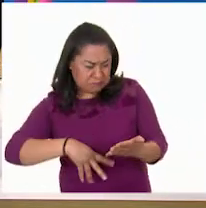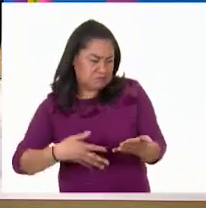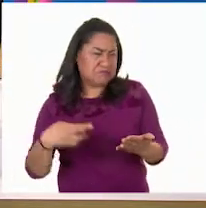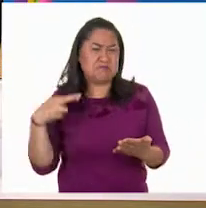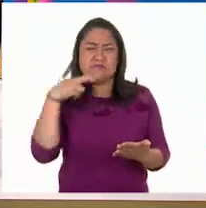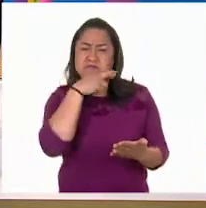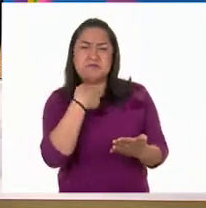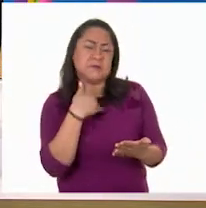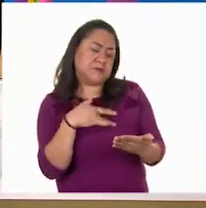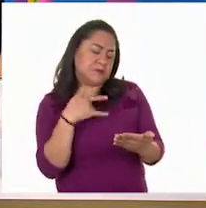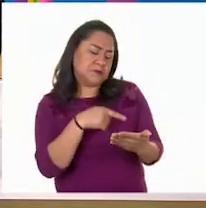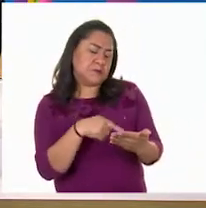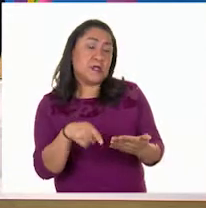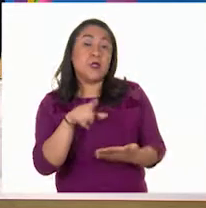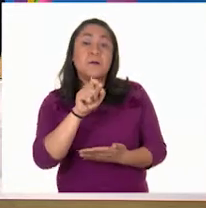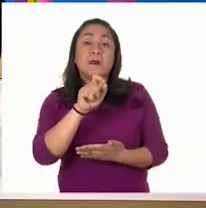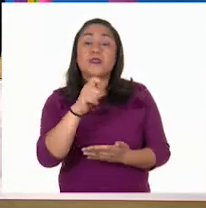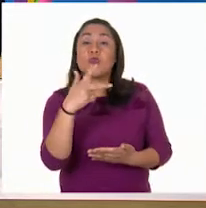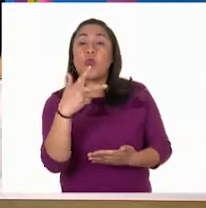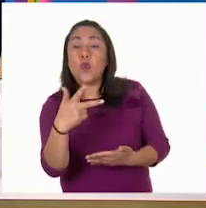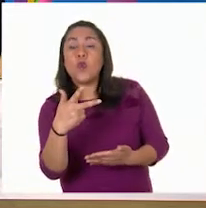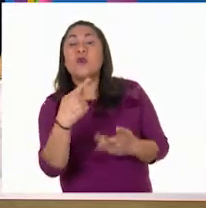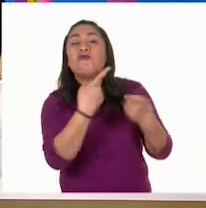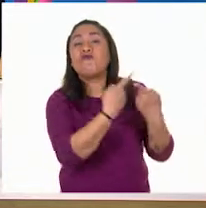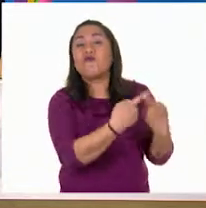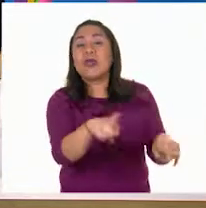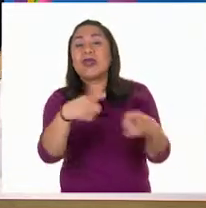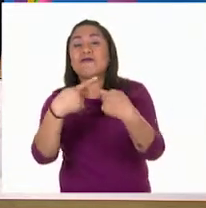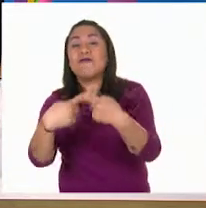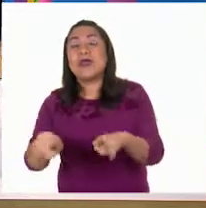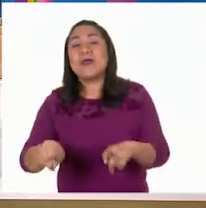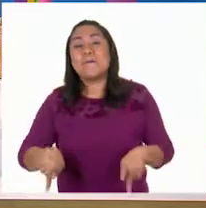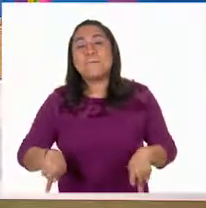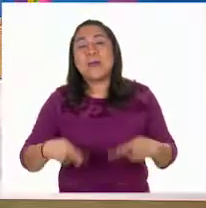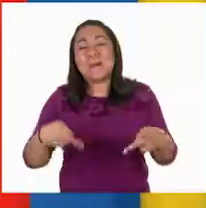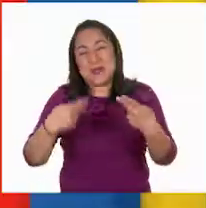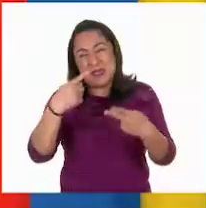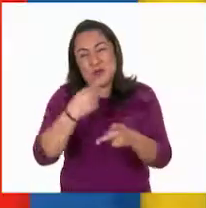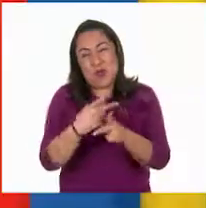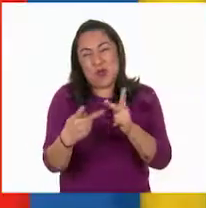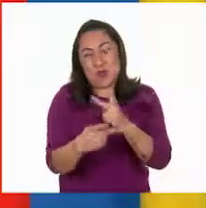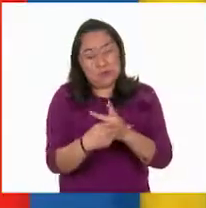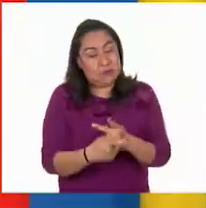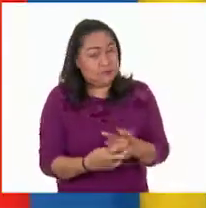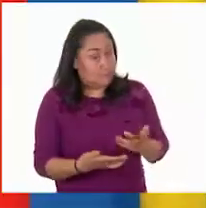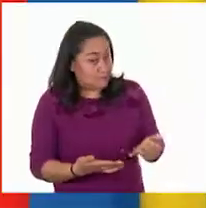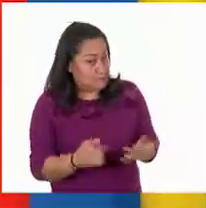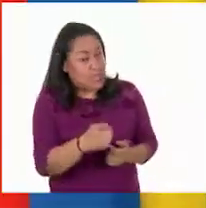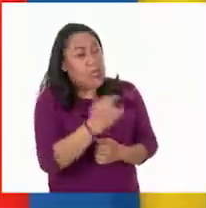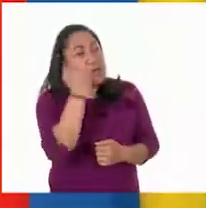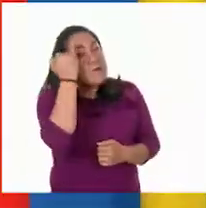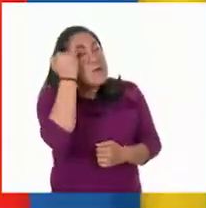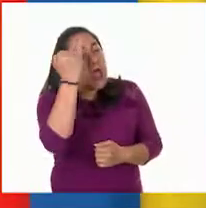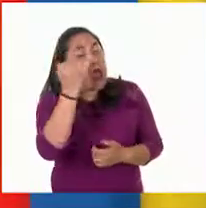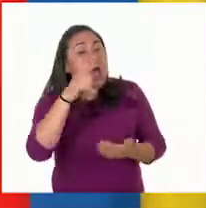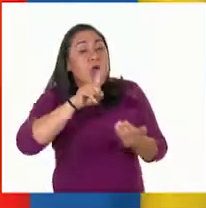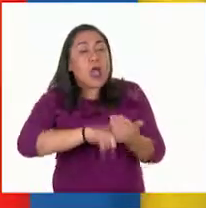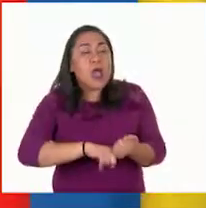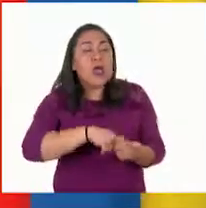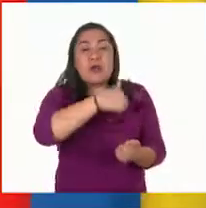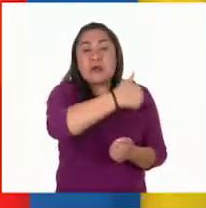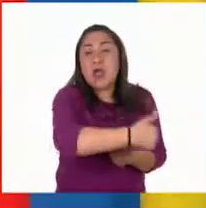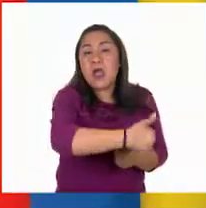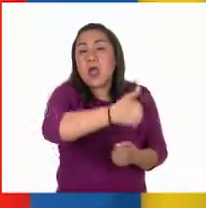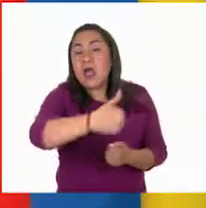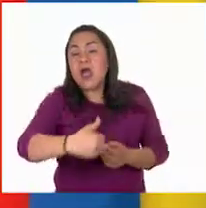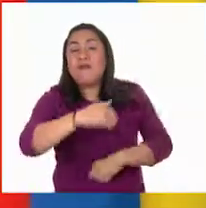A ver... 28 proveedores diferentes. Ok. ¿Se imaginan? Imagínate que cada familia de la